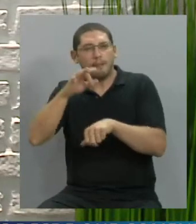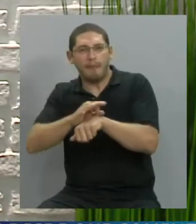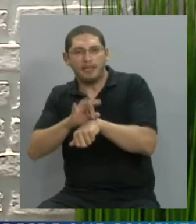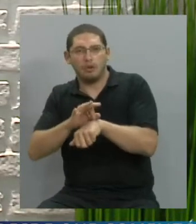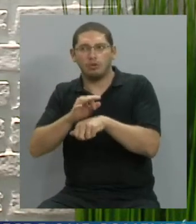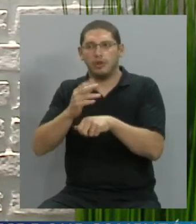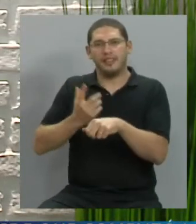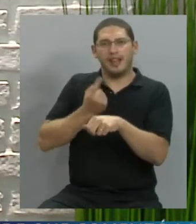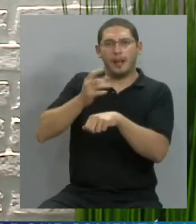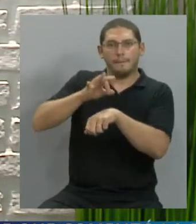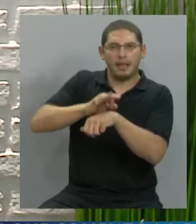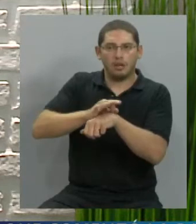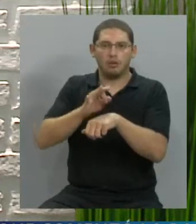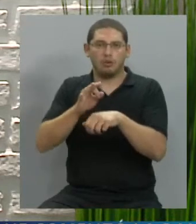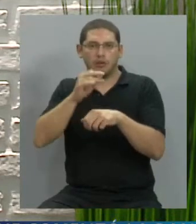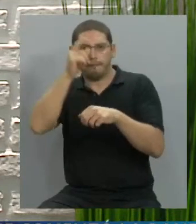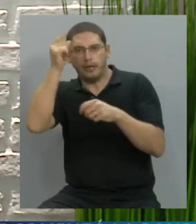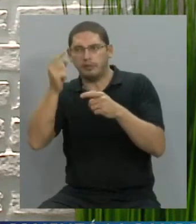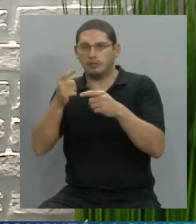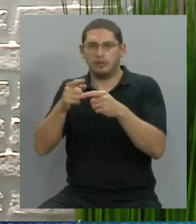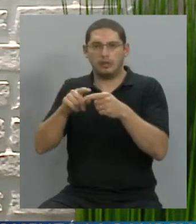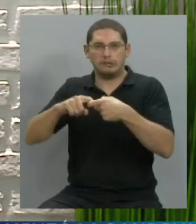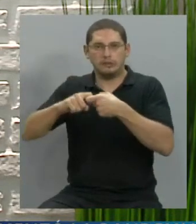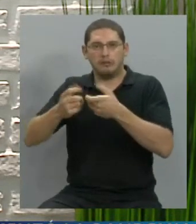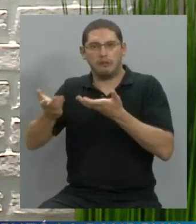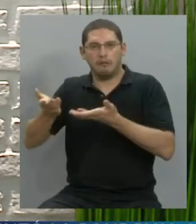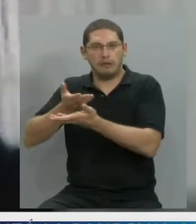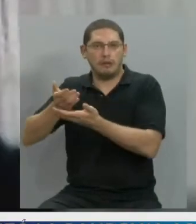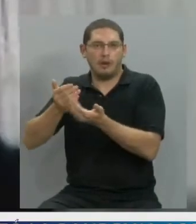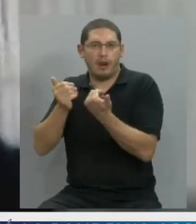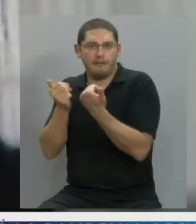directores de los hospitales también cubren ciertas situaciones de mala praxis?